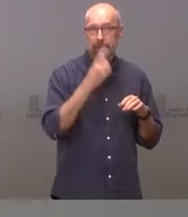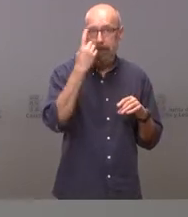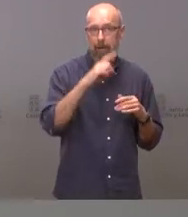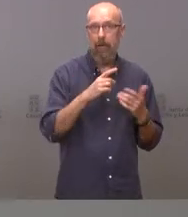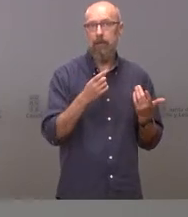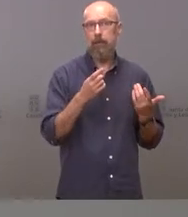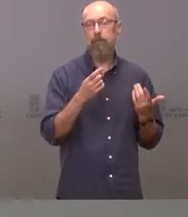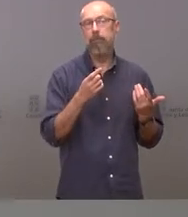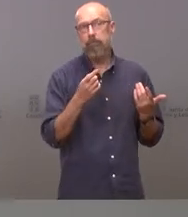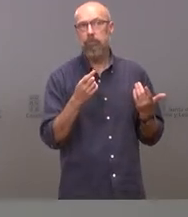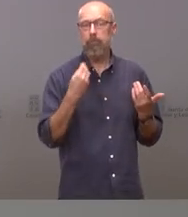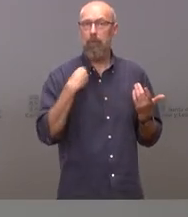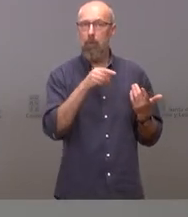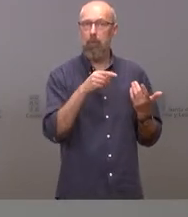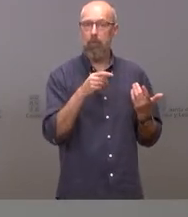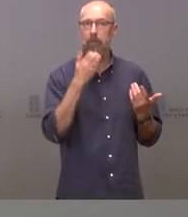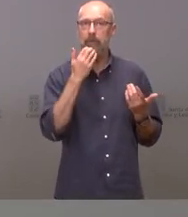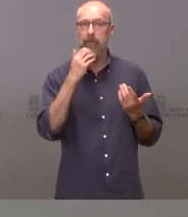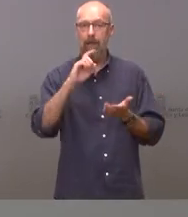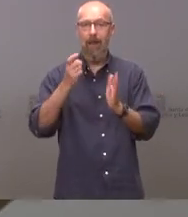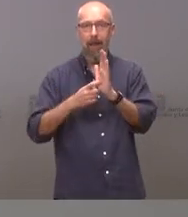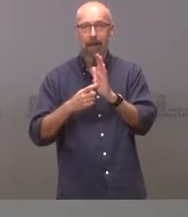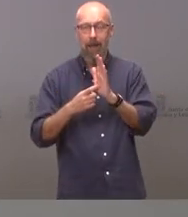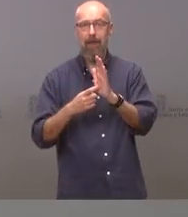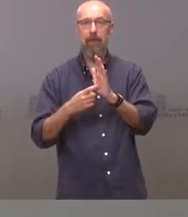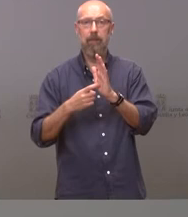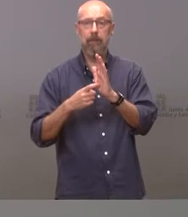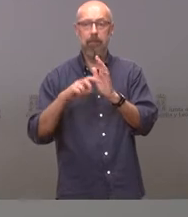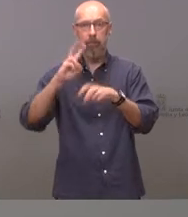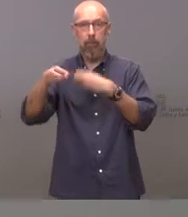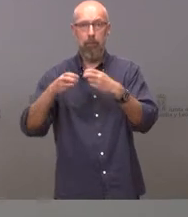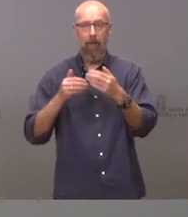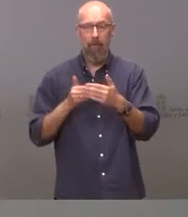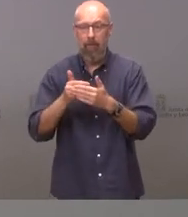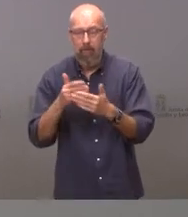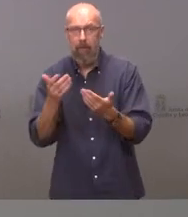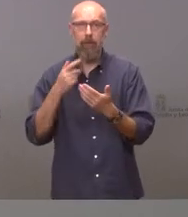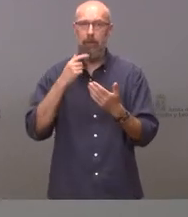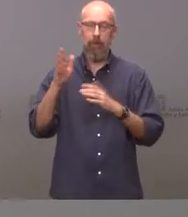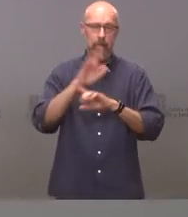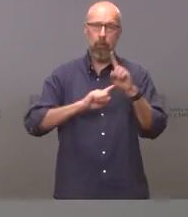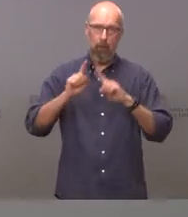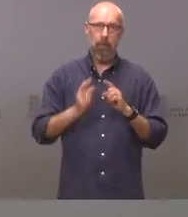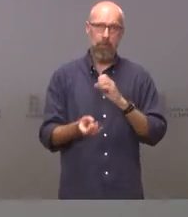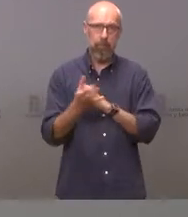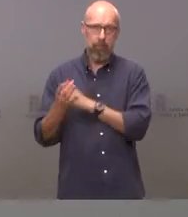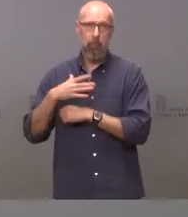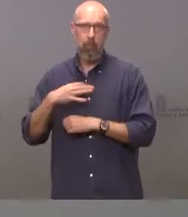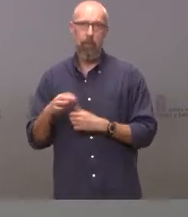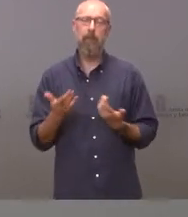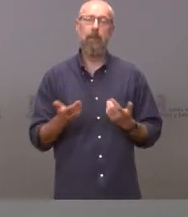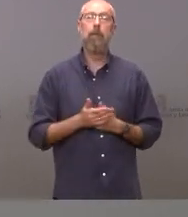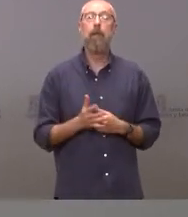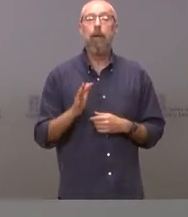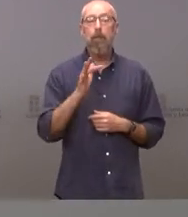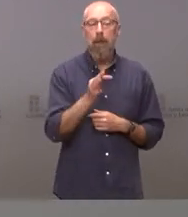dejar de ser ineficaces con ocasión de posibles acciones especulativas que se impulsarían durante la tramitación del proyecto de ley. Y, por último,